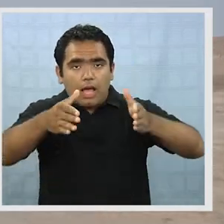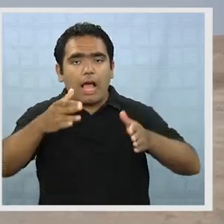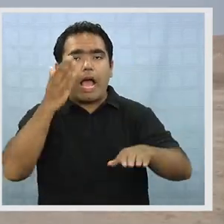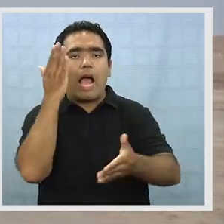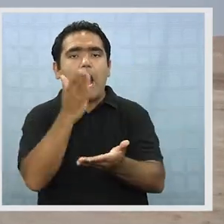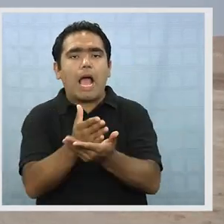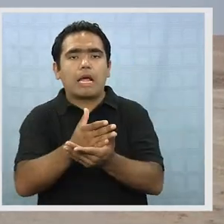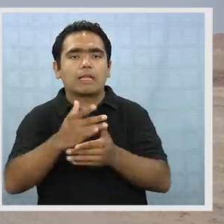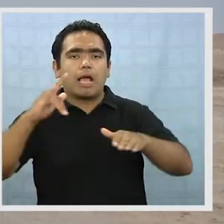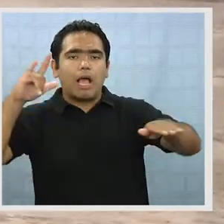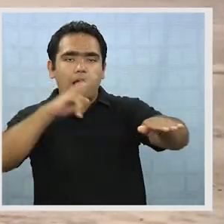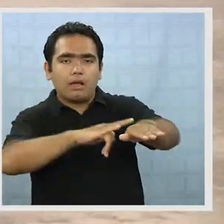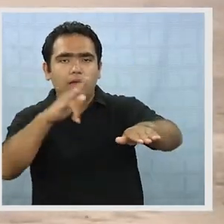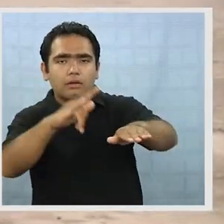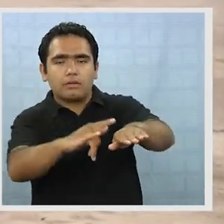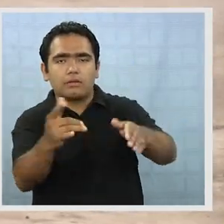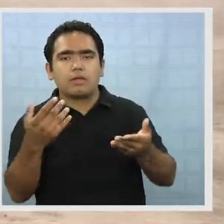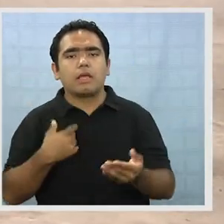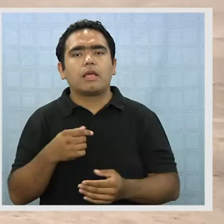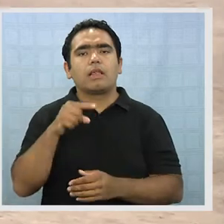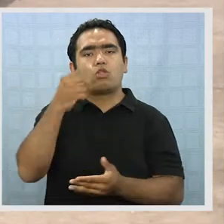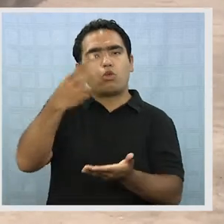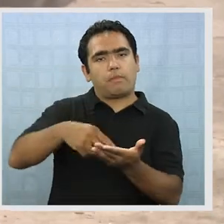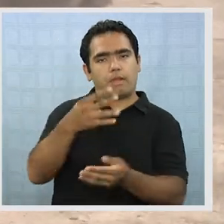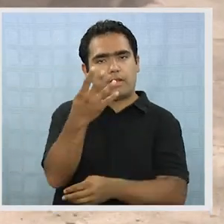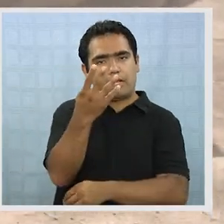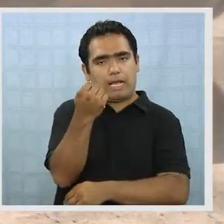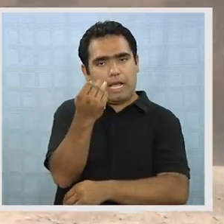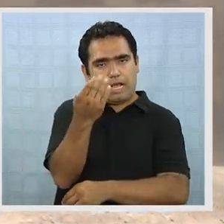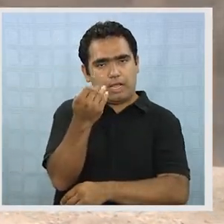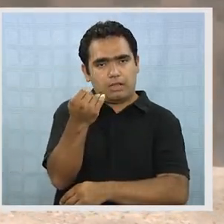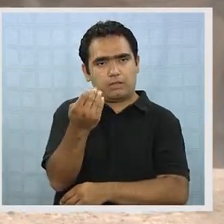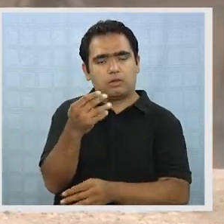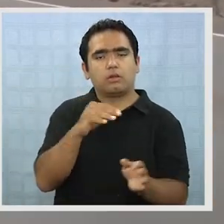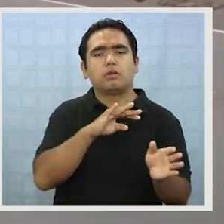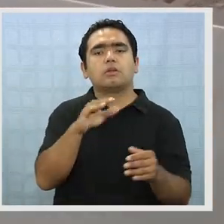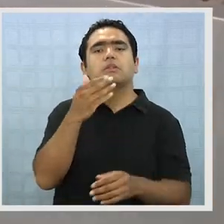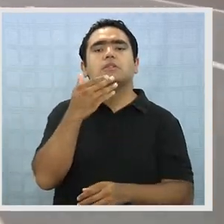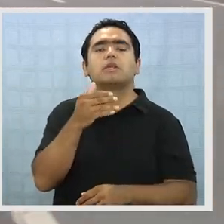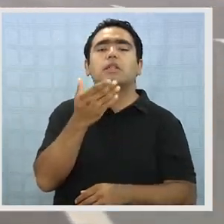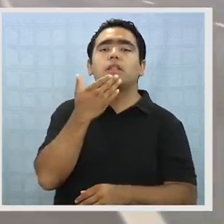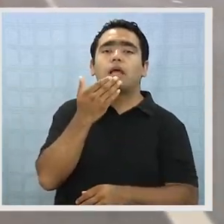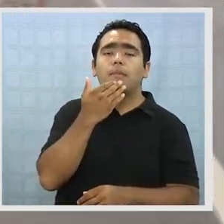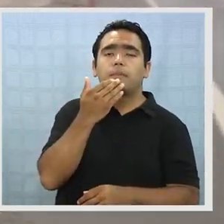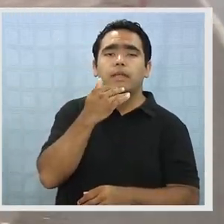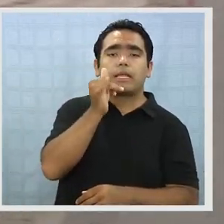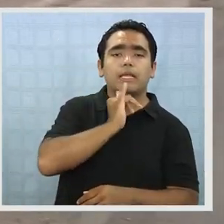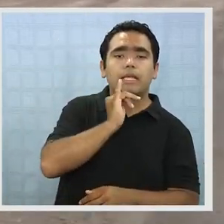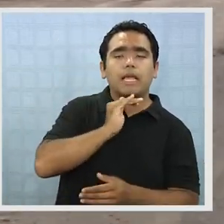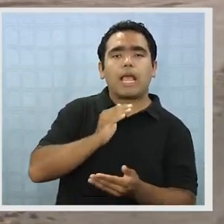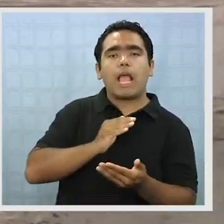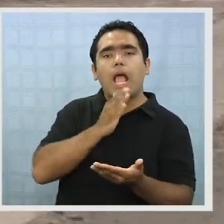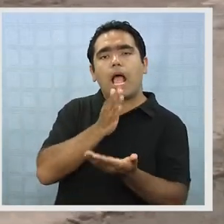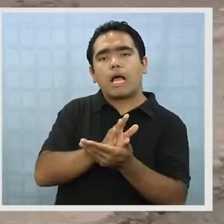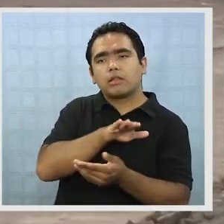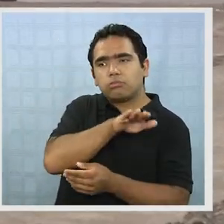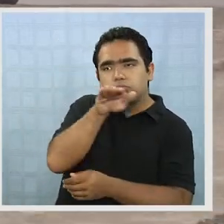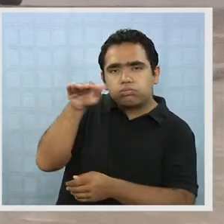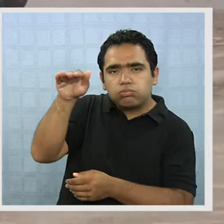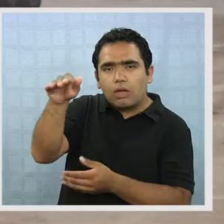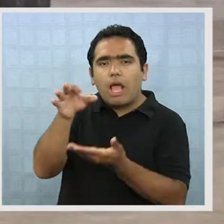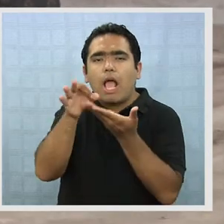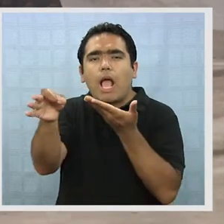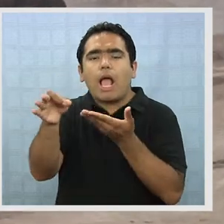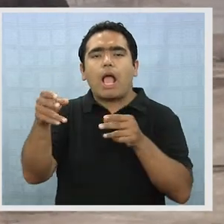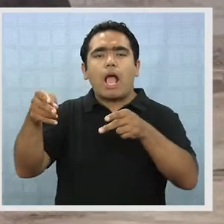entregada en el primer trimestre del año 2014 y la ruta A16 y Quique Humberton tiene plazo de entrega en